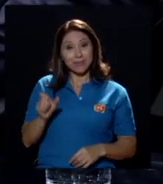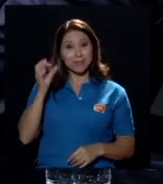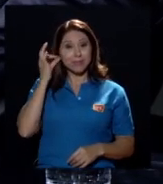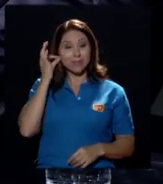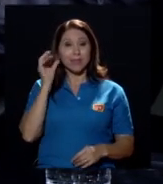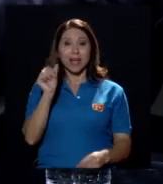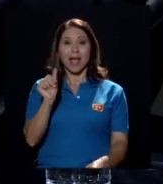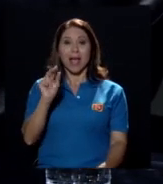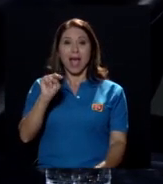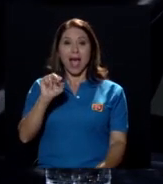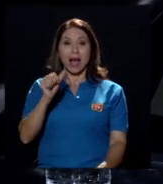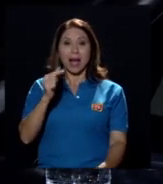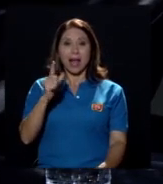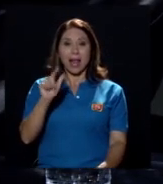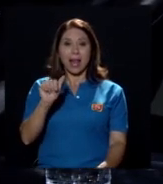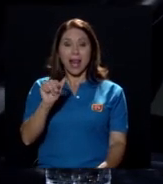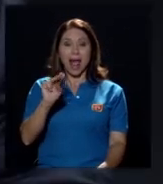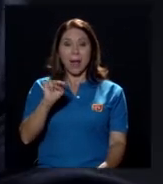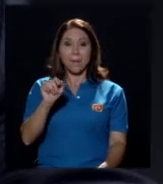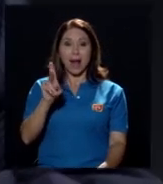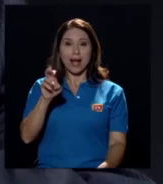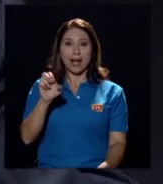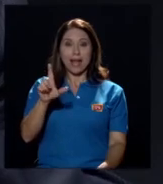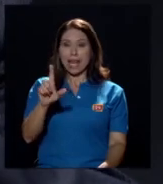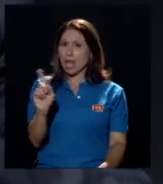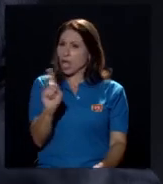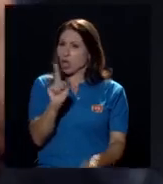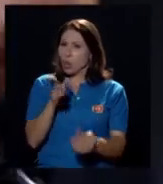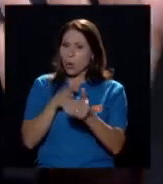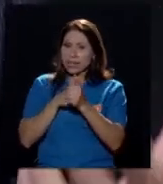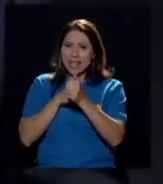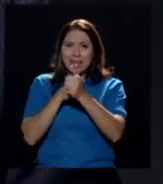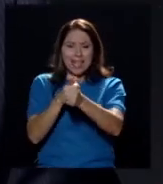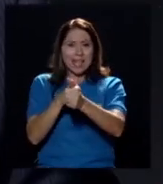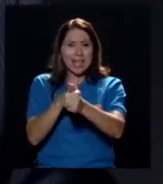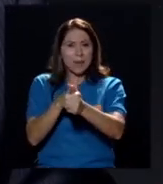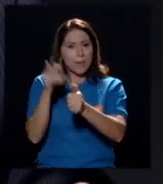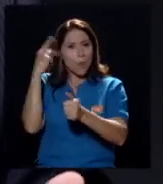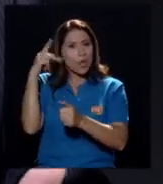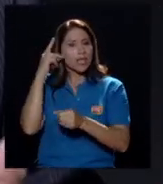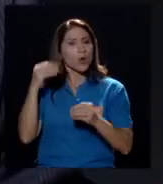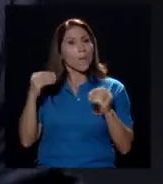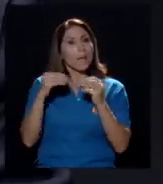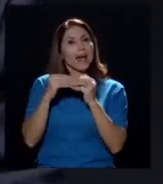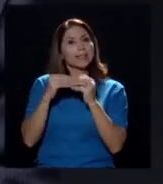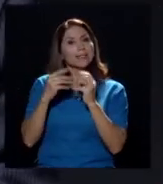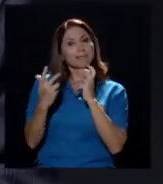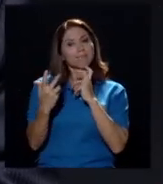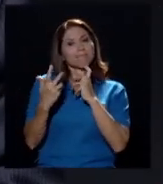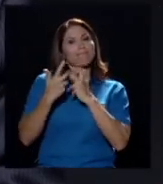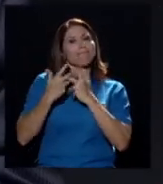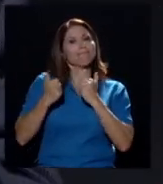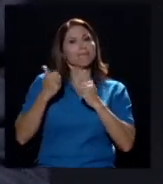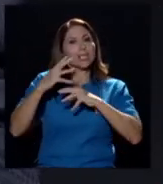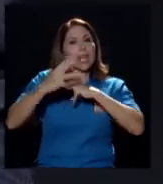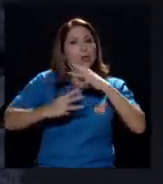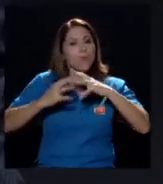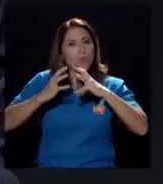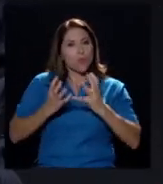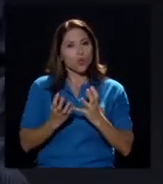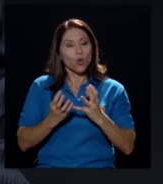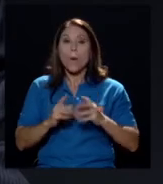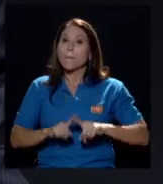necesariamente es el líder político más carismático del mundo pero ojalá en el mundo tan